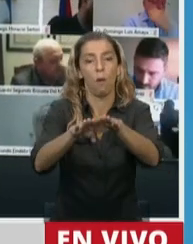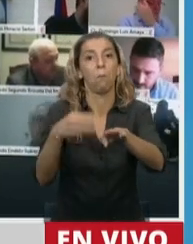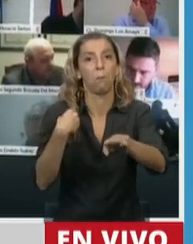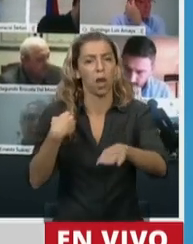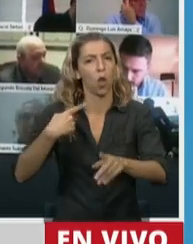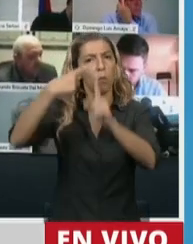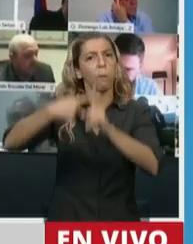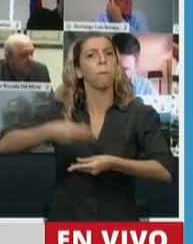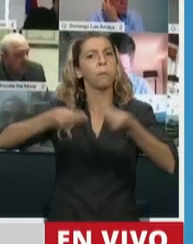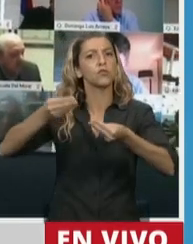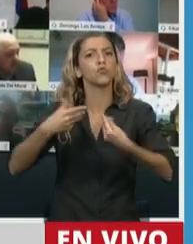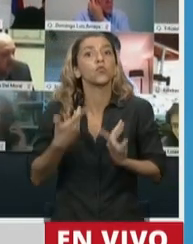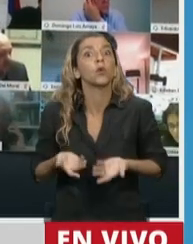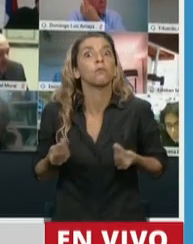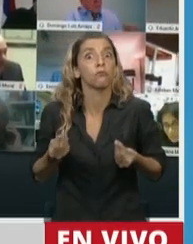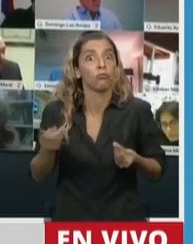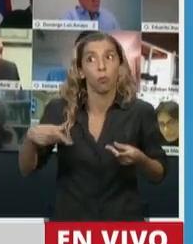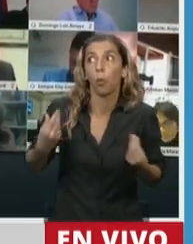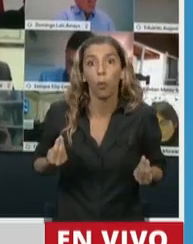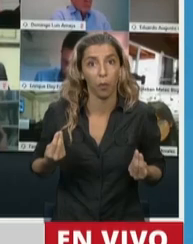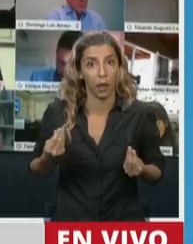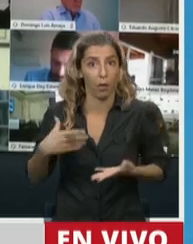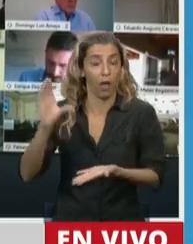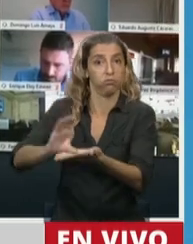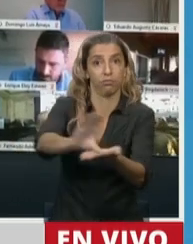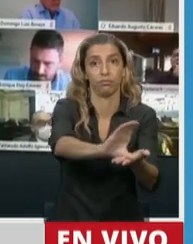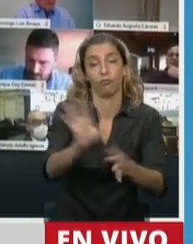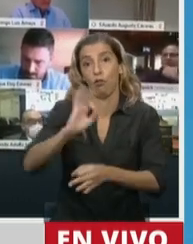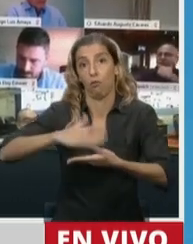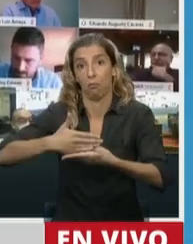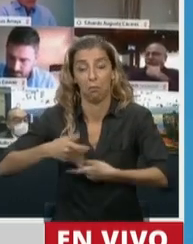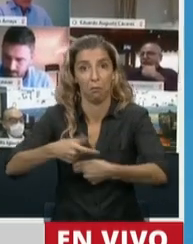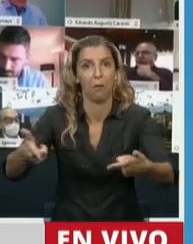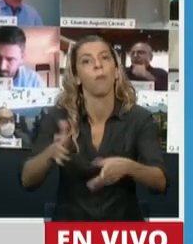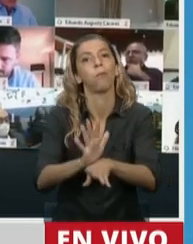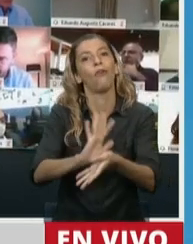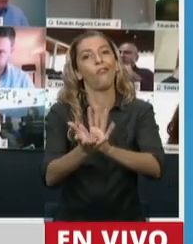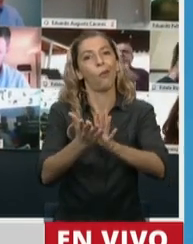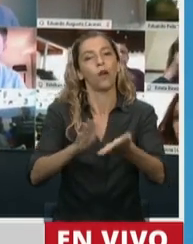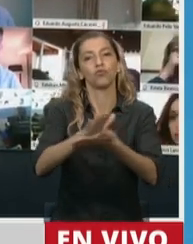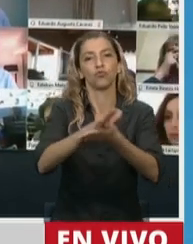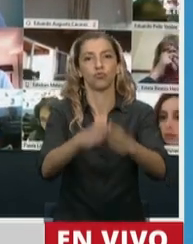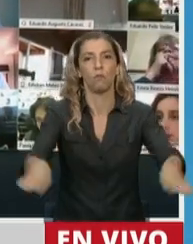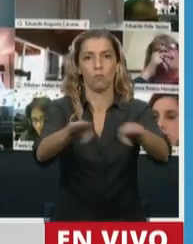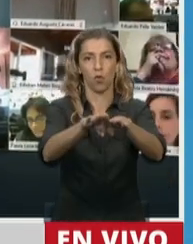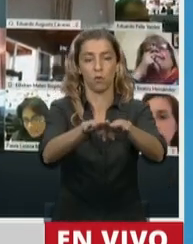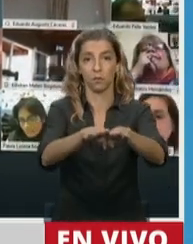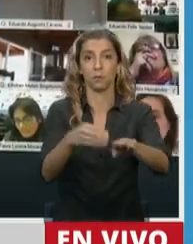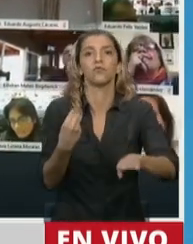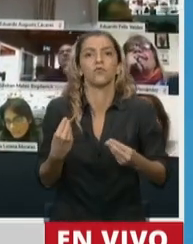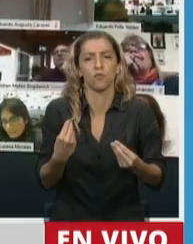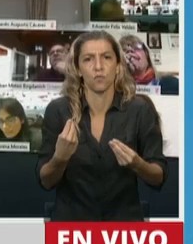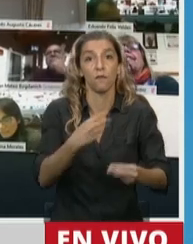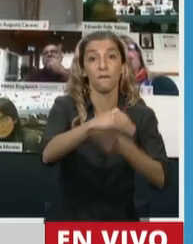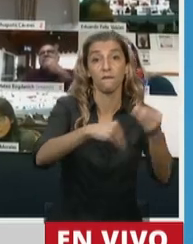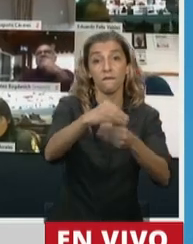que esa igualdad sea real. O cómo se piensa en esas familias